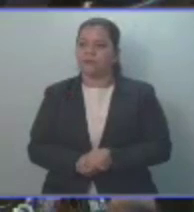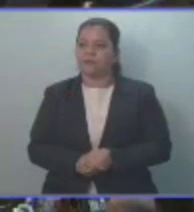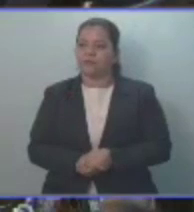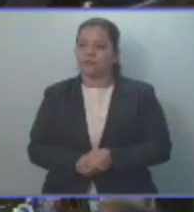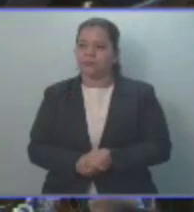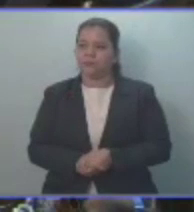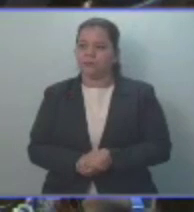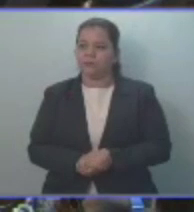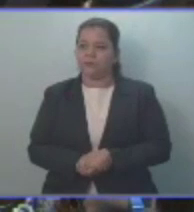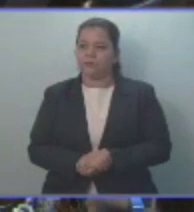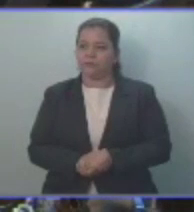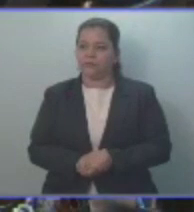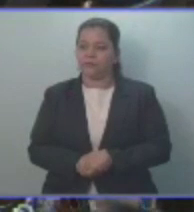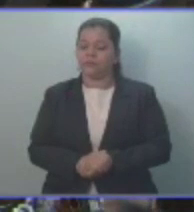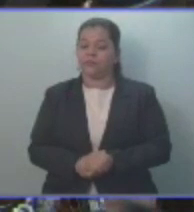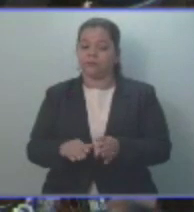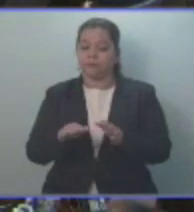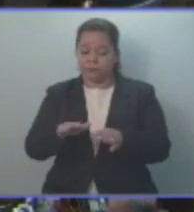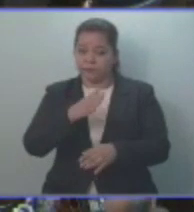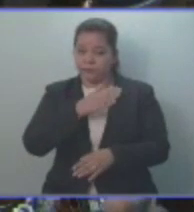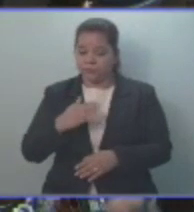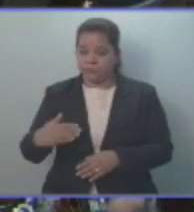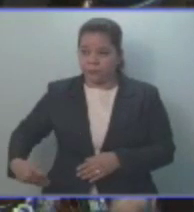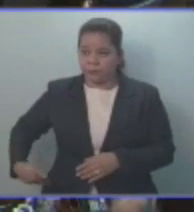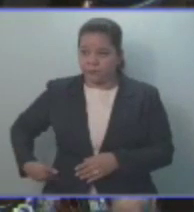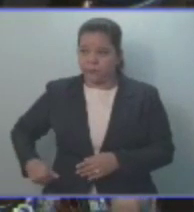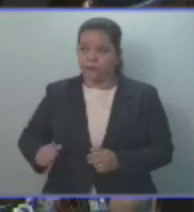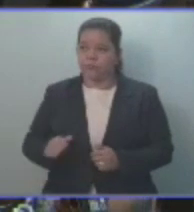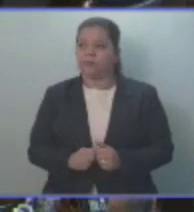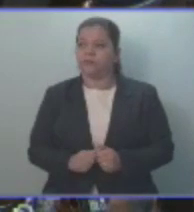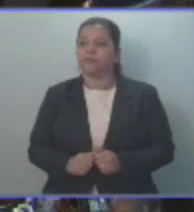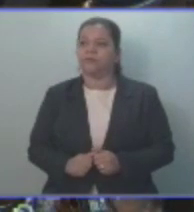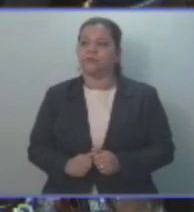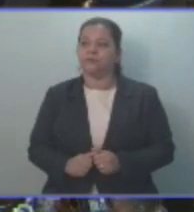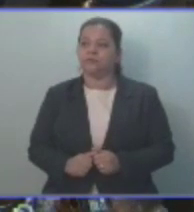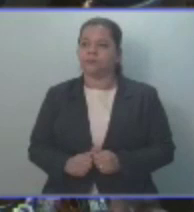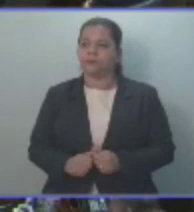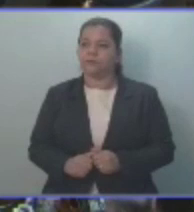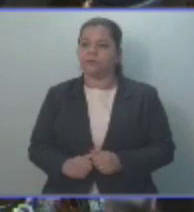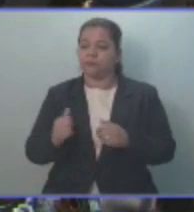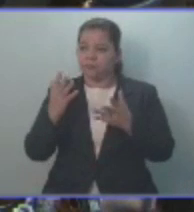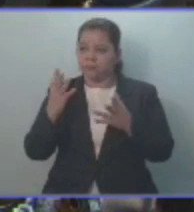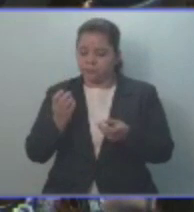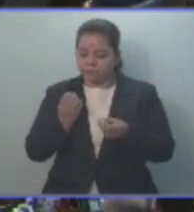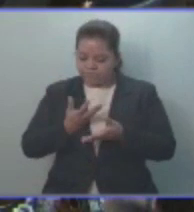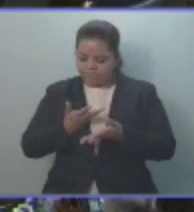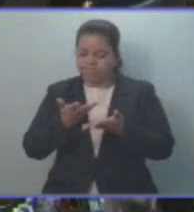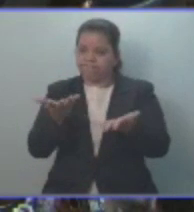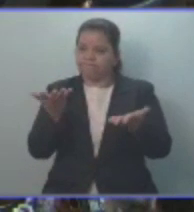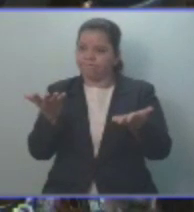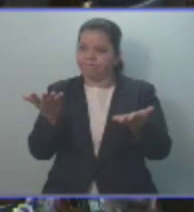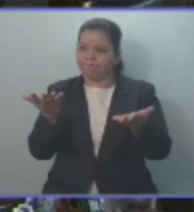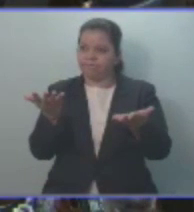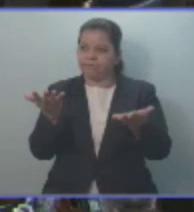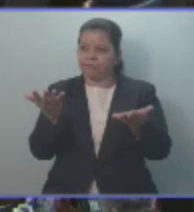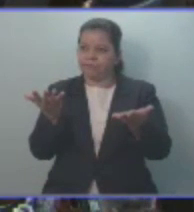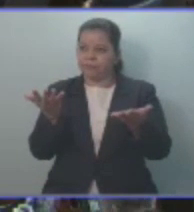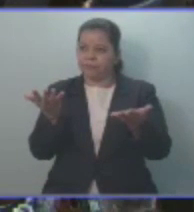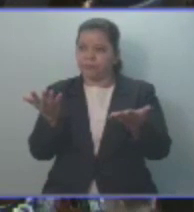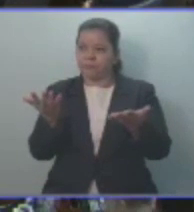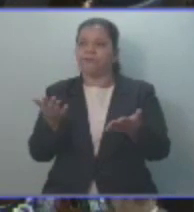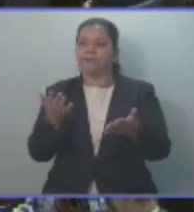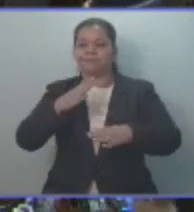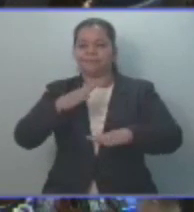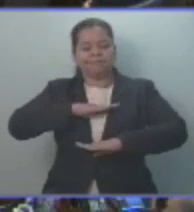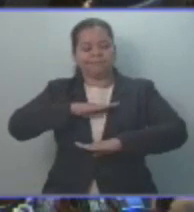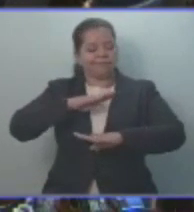Muchas gracias, Presidente, para expresar mi satisfacción